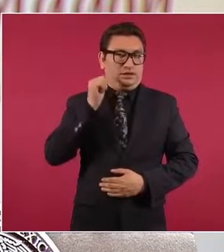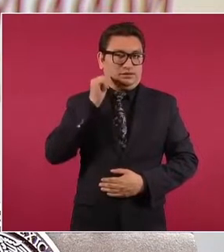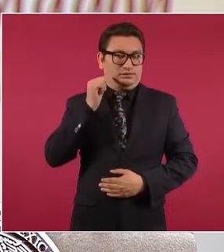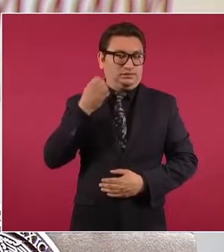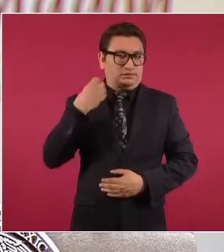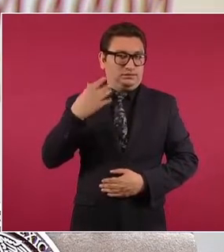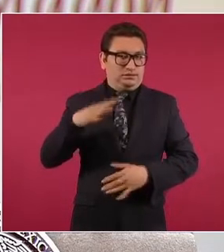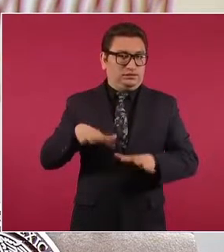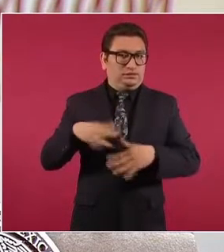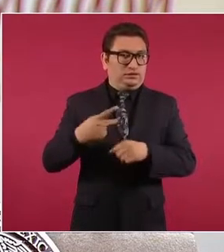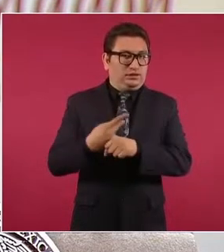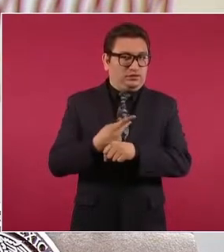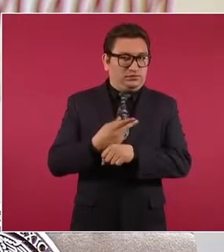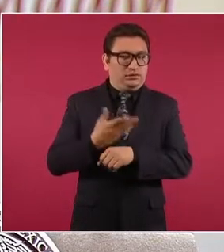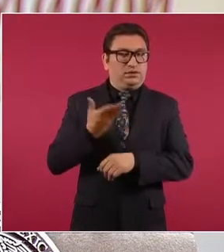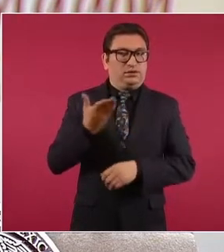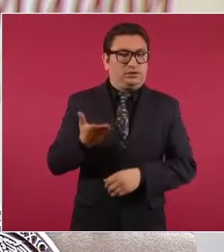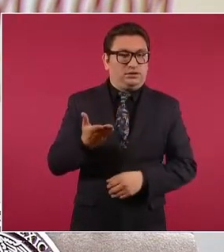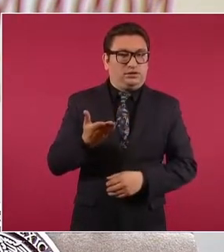Buenos días, señor